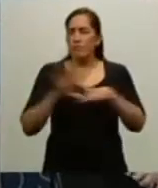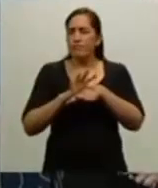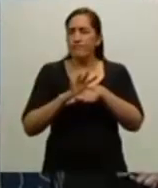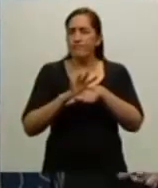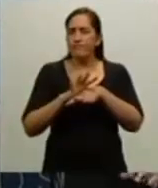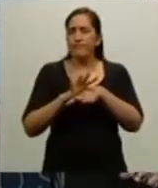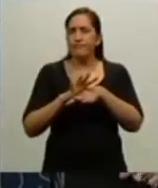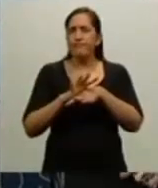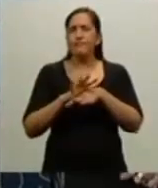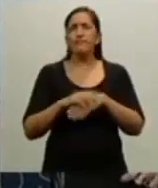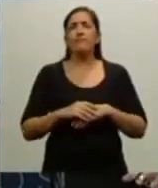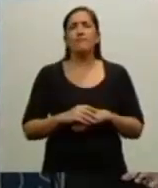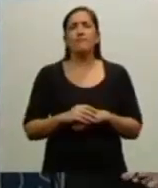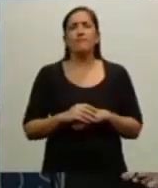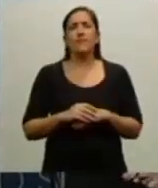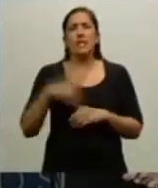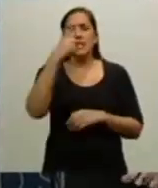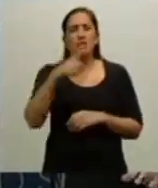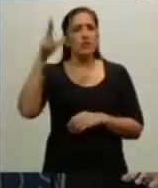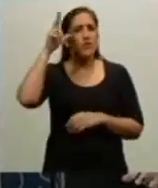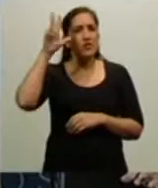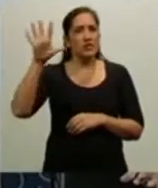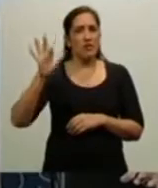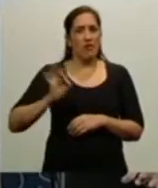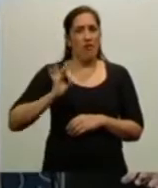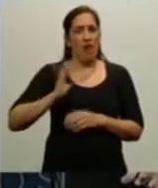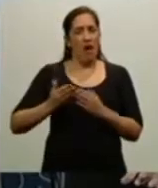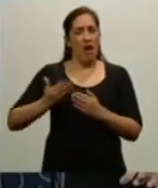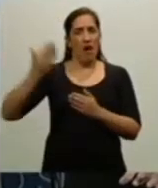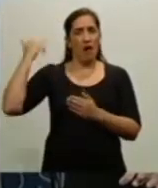185 años